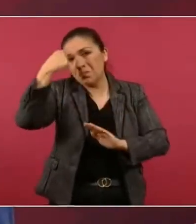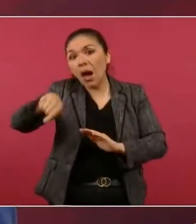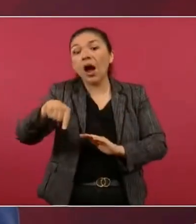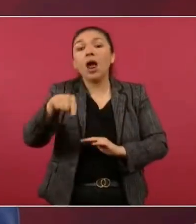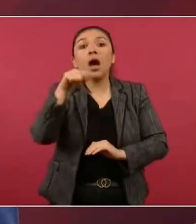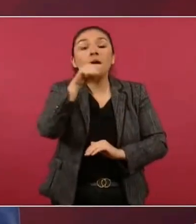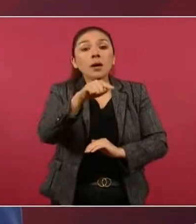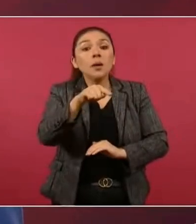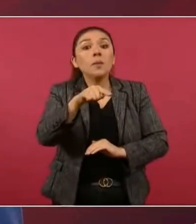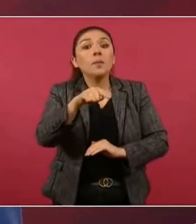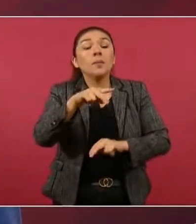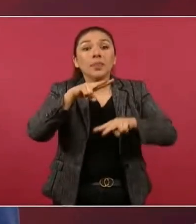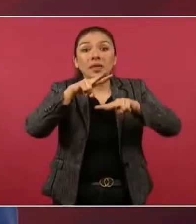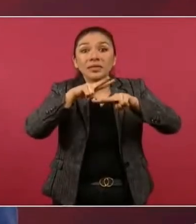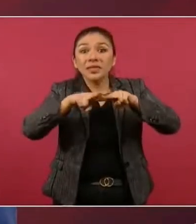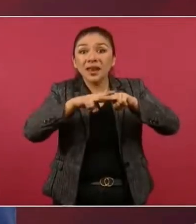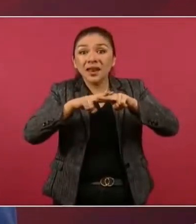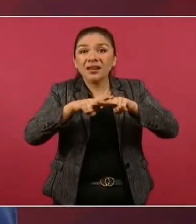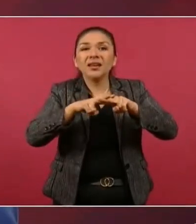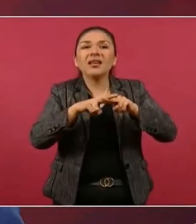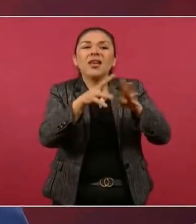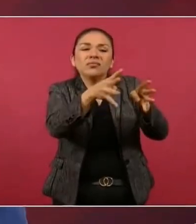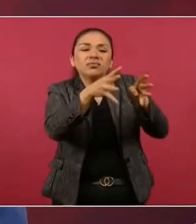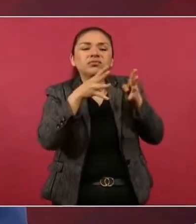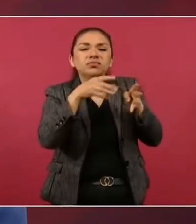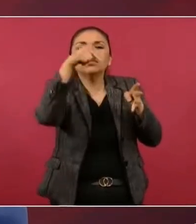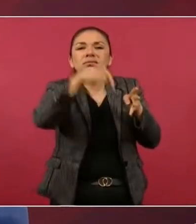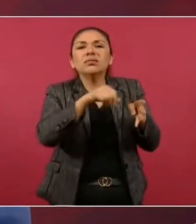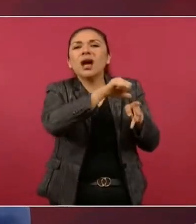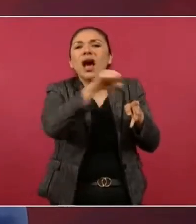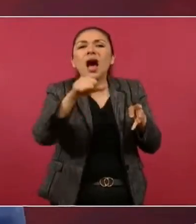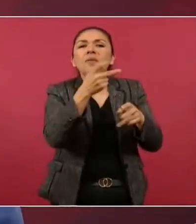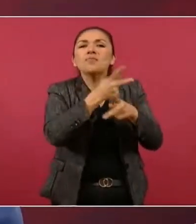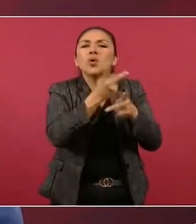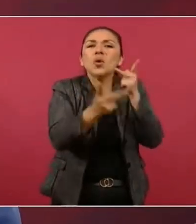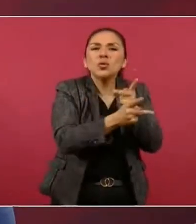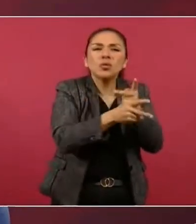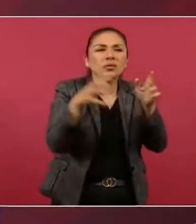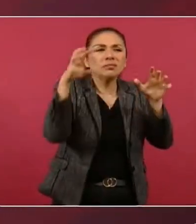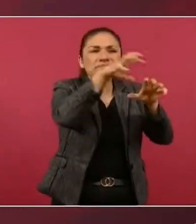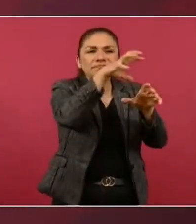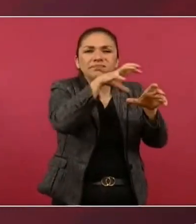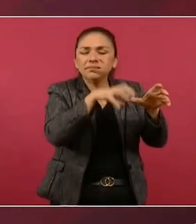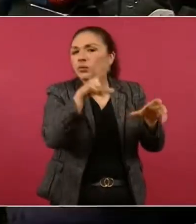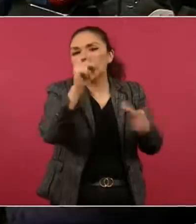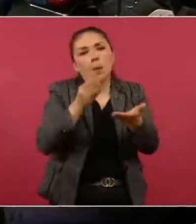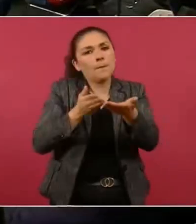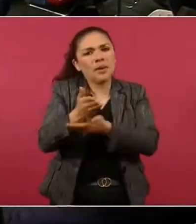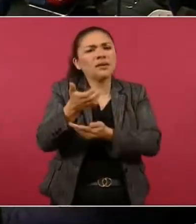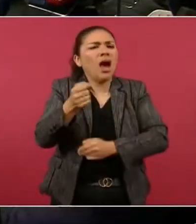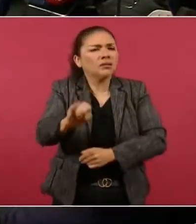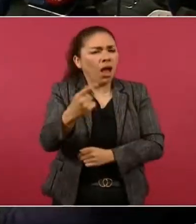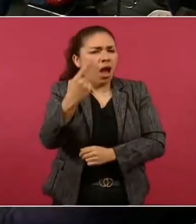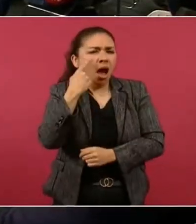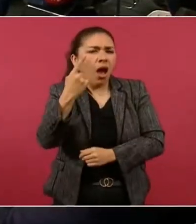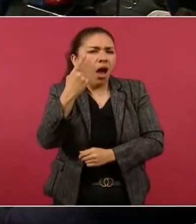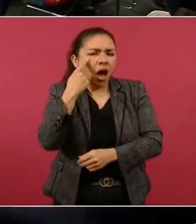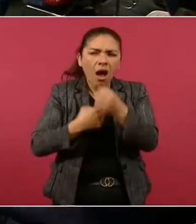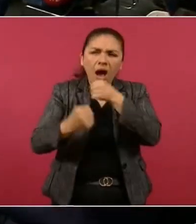pase el ferrocarril de carga como ha sucedido por décadas